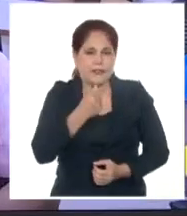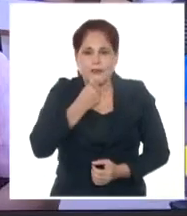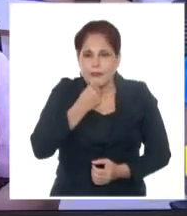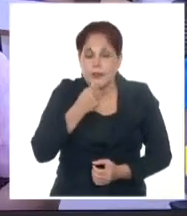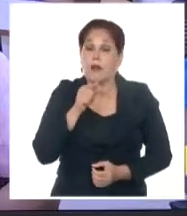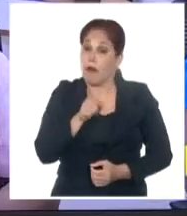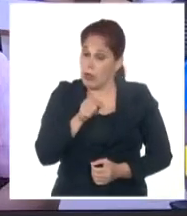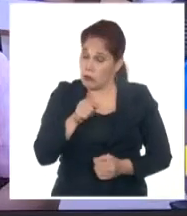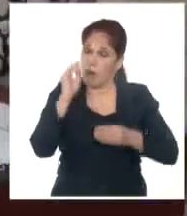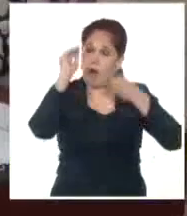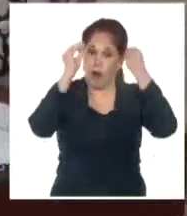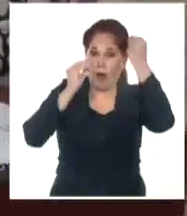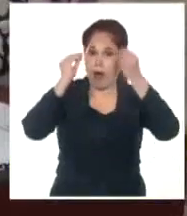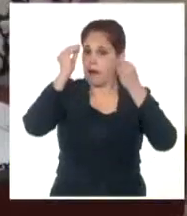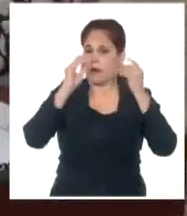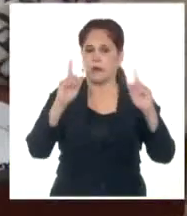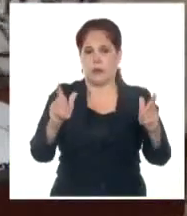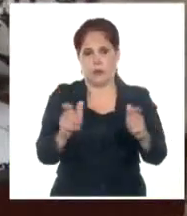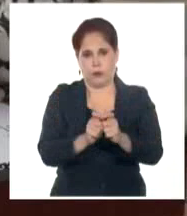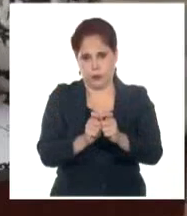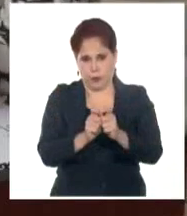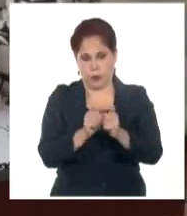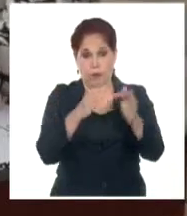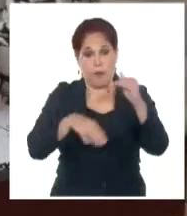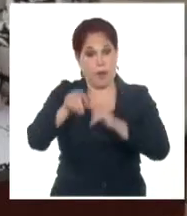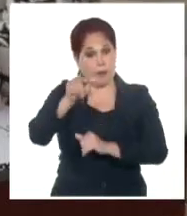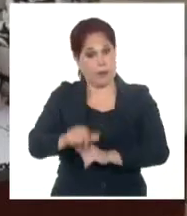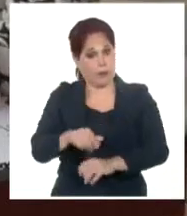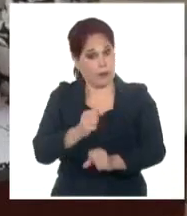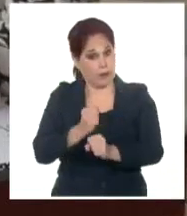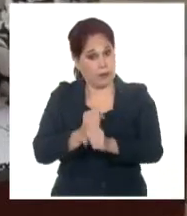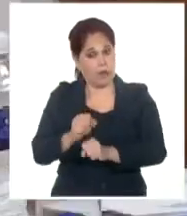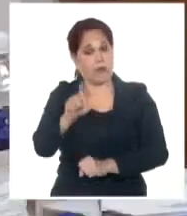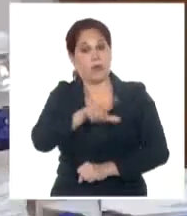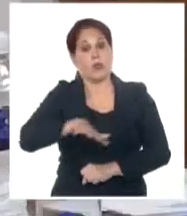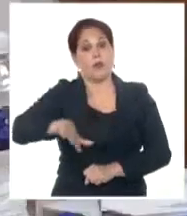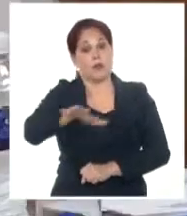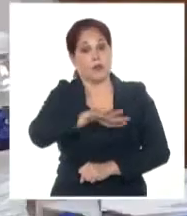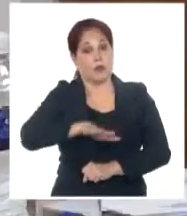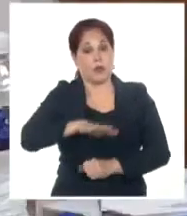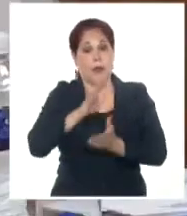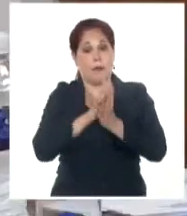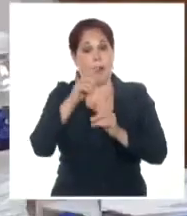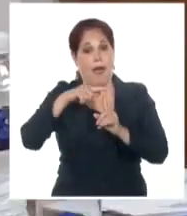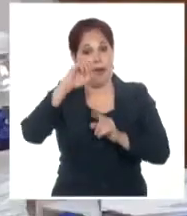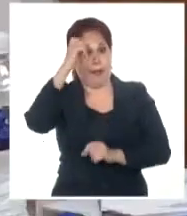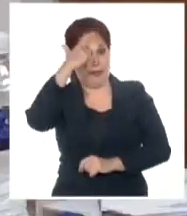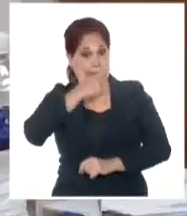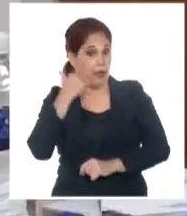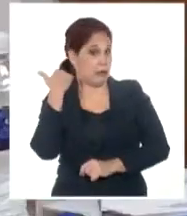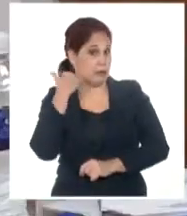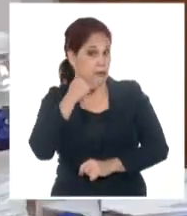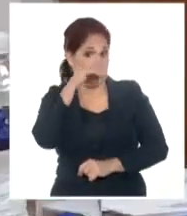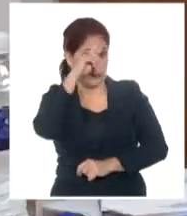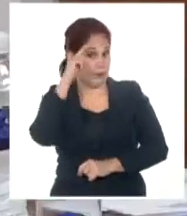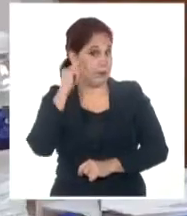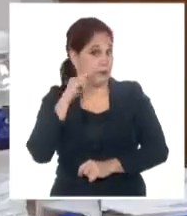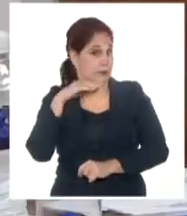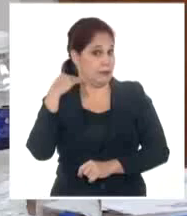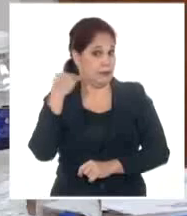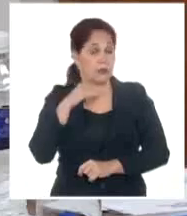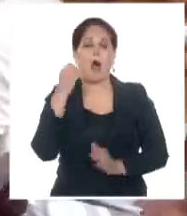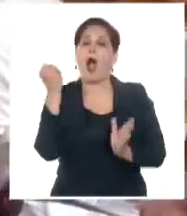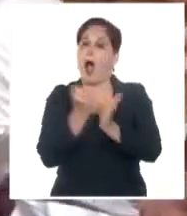ocuparon los análisis del encuentro. La ministra de Trabajo y Seguridad Social, Martelena Feitó, dio a conocer que fue